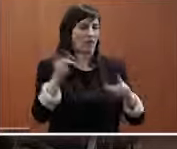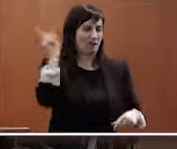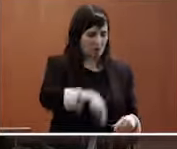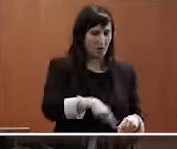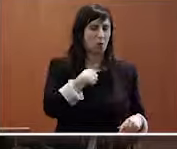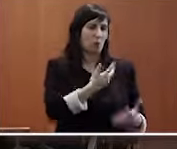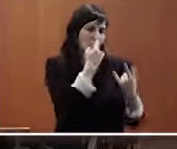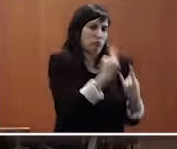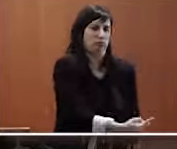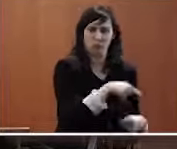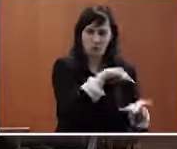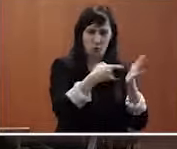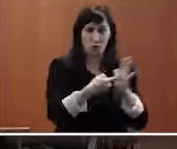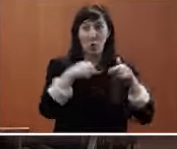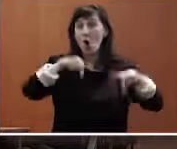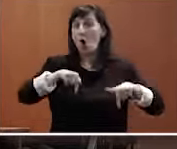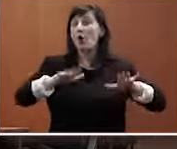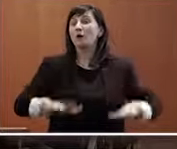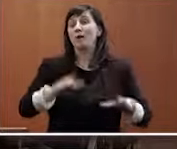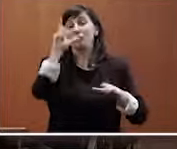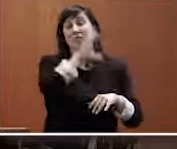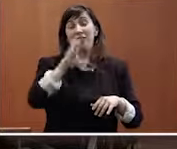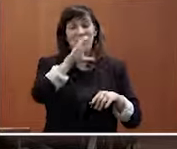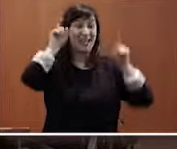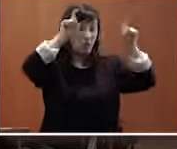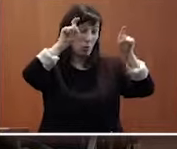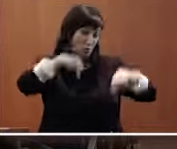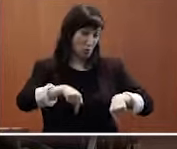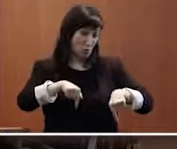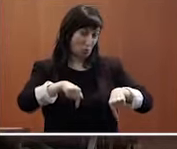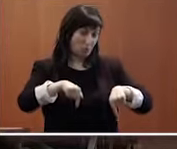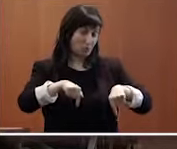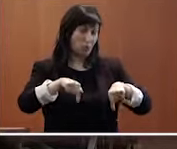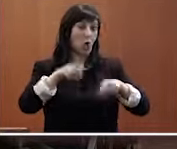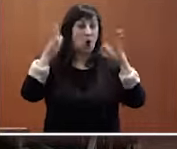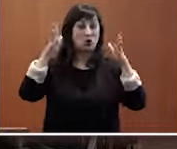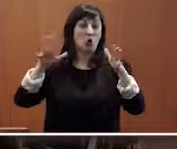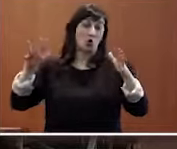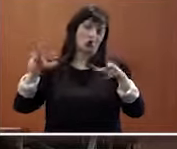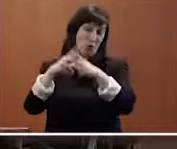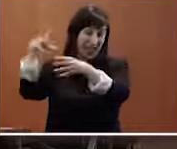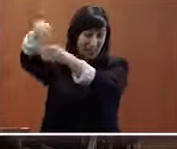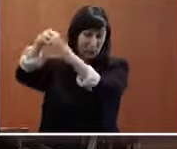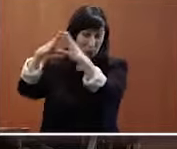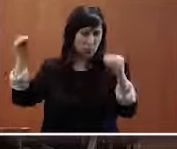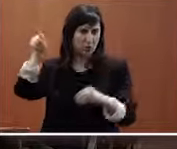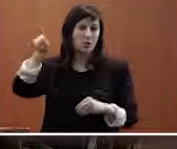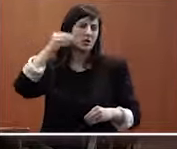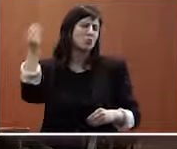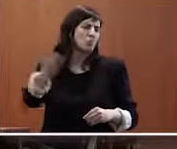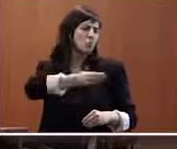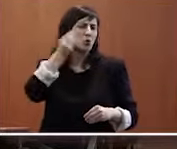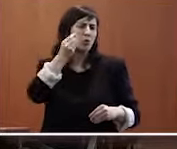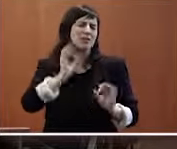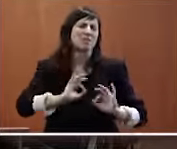dicir tamén porque estamos hoxe na Facultad de Ciências da Comunicación que o Consello Social está especialmente orgulloso